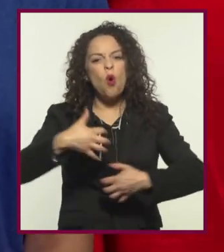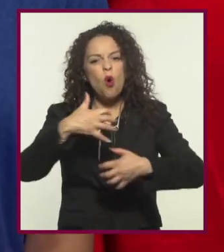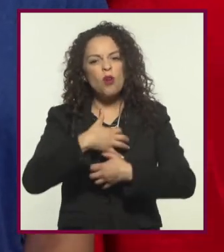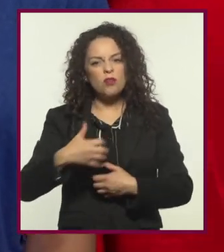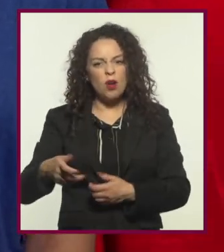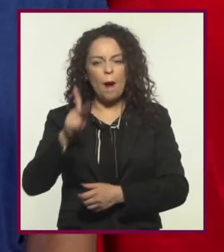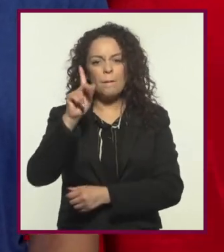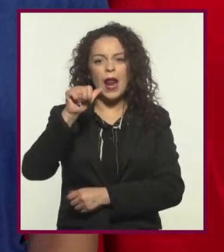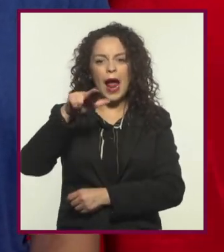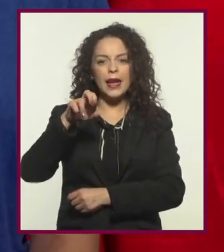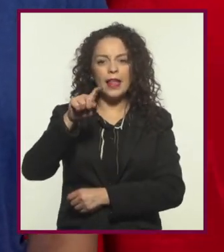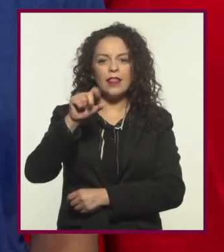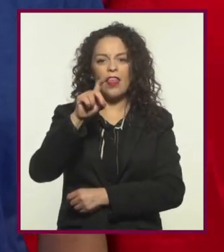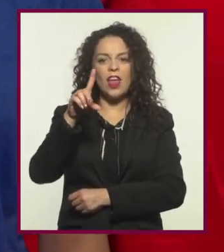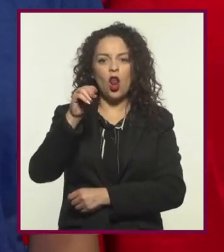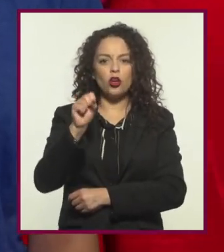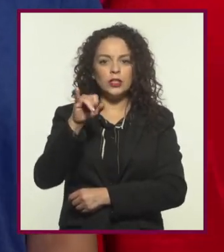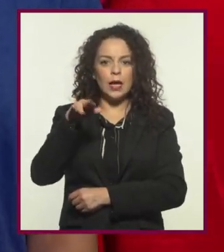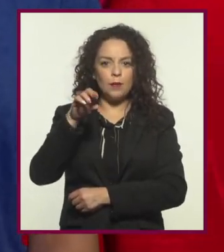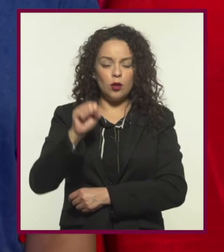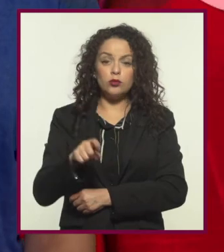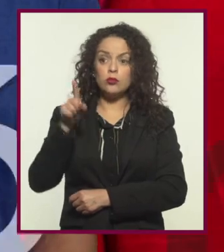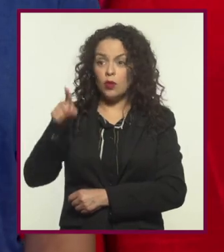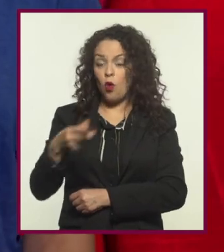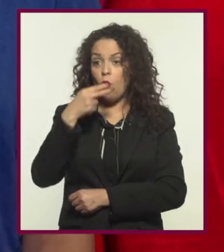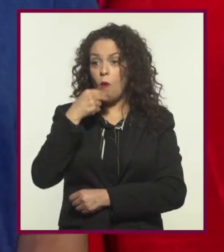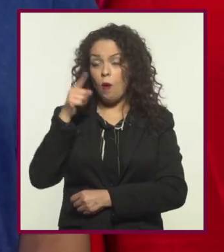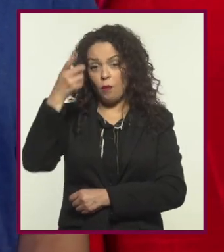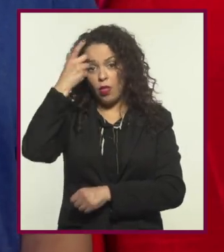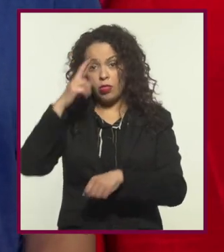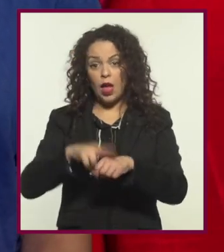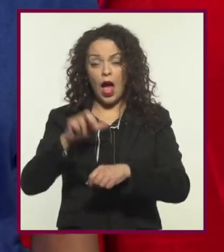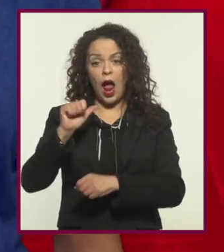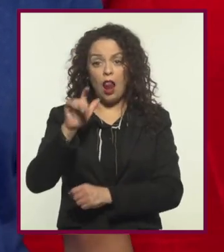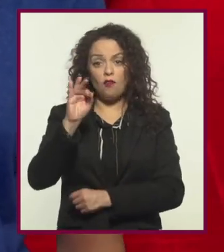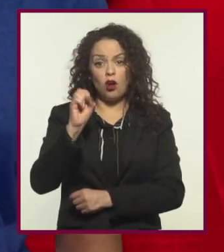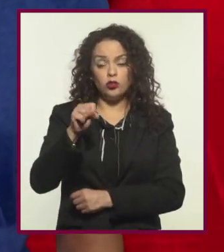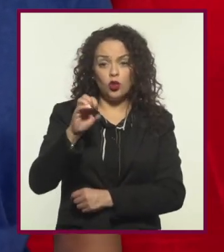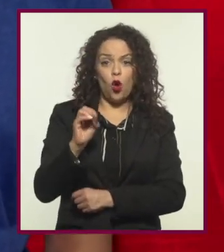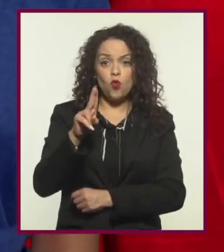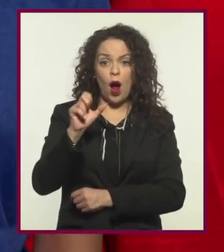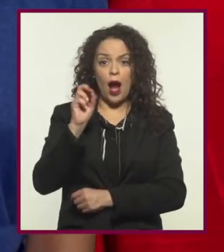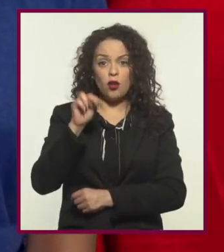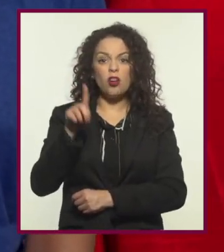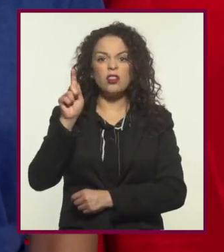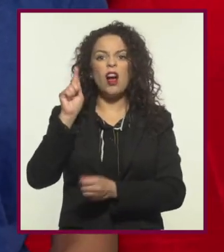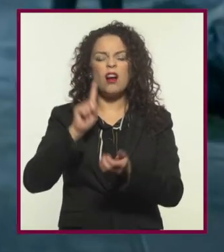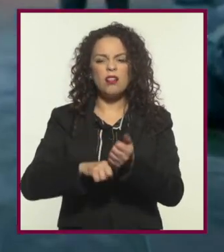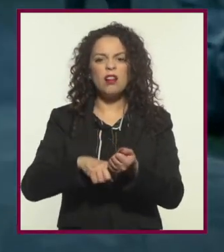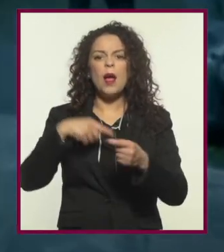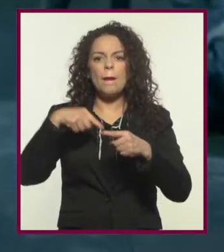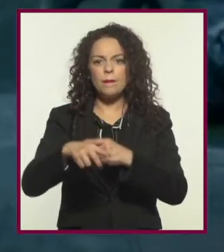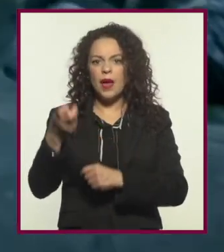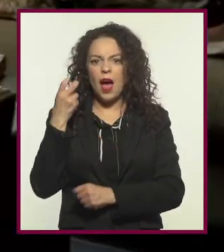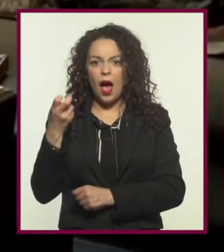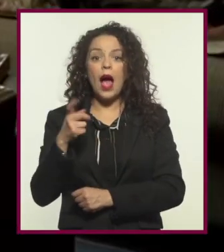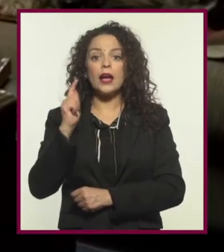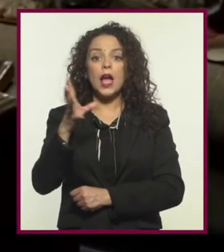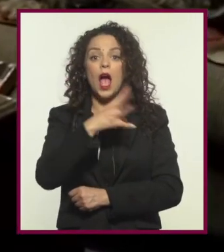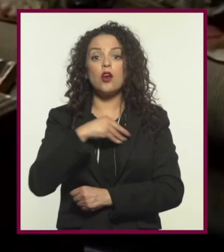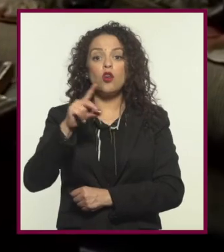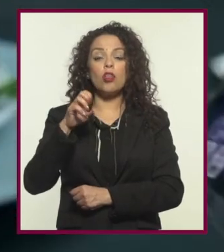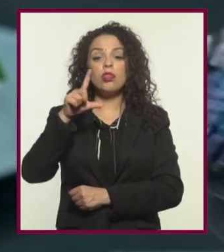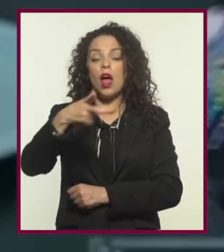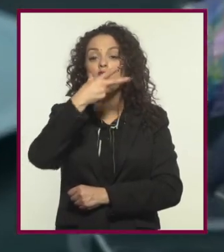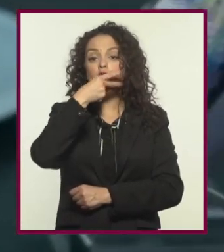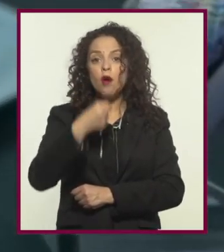Están también las películas del famoso director mexicano Alfonso Cuarón. Incursionó primero en este género con Hijos del Hombre, en